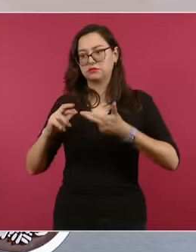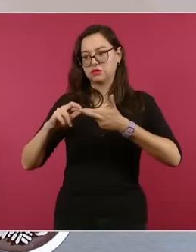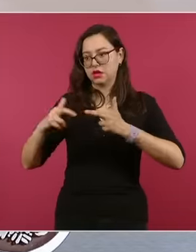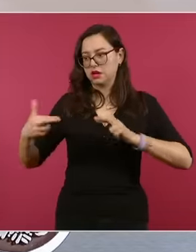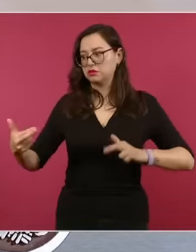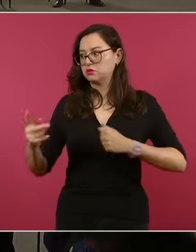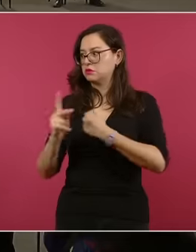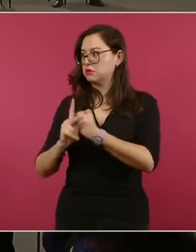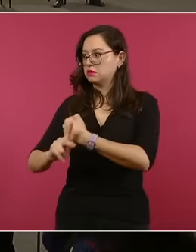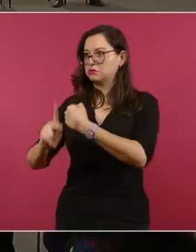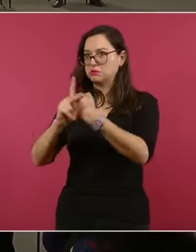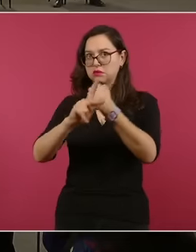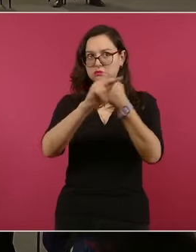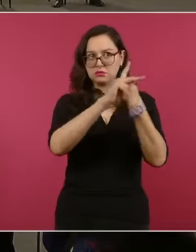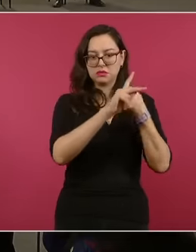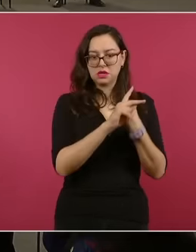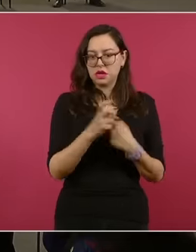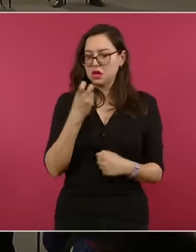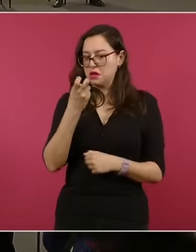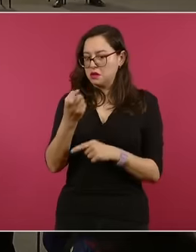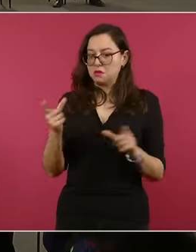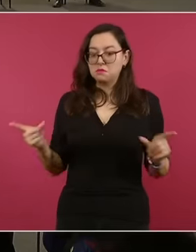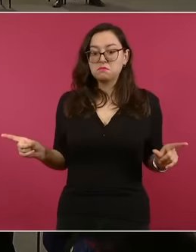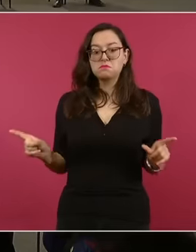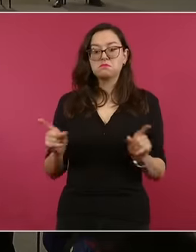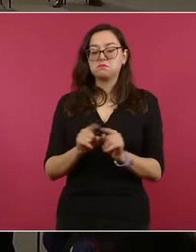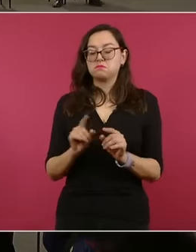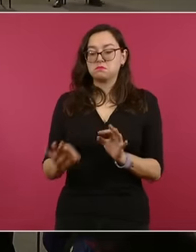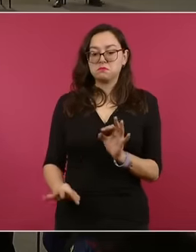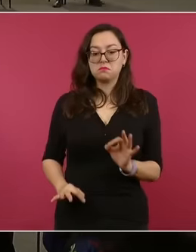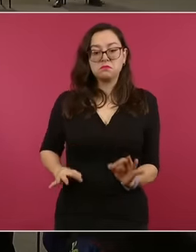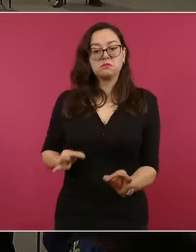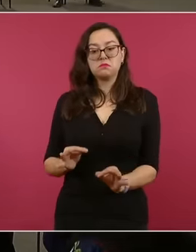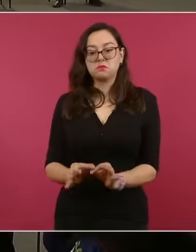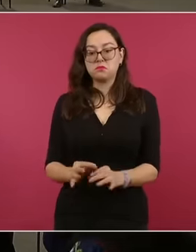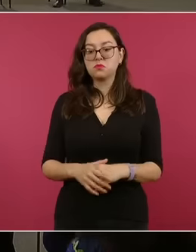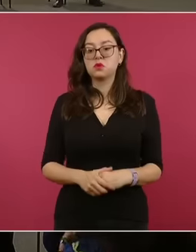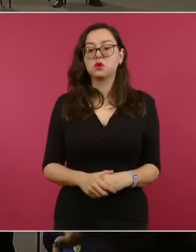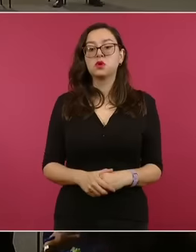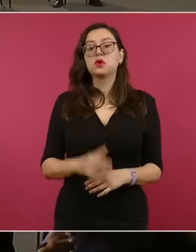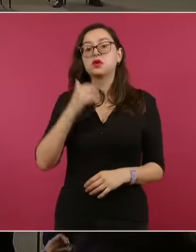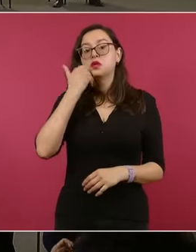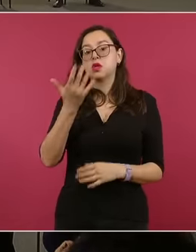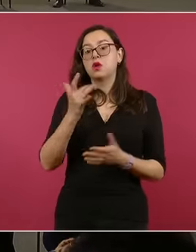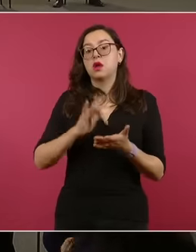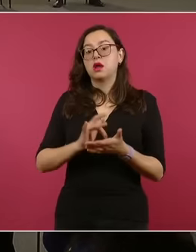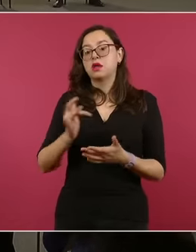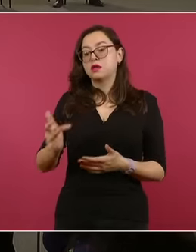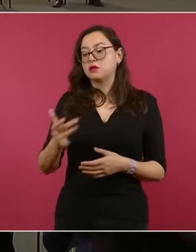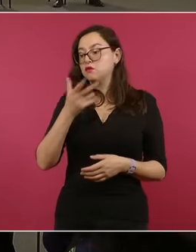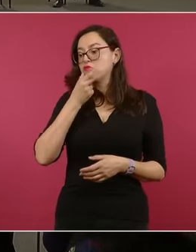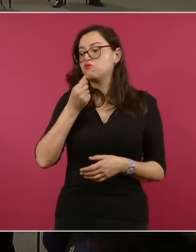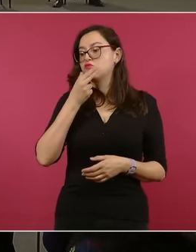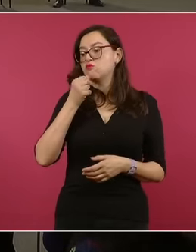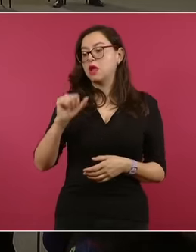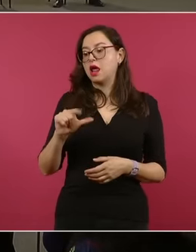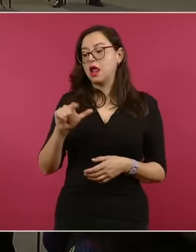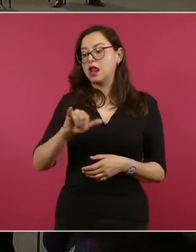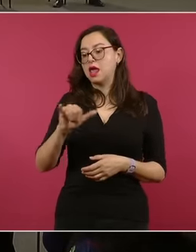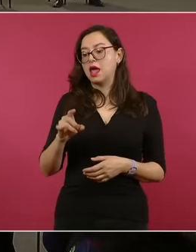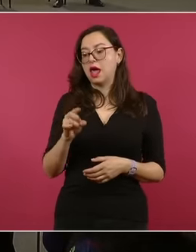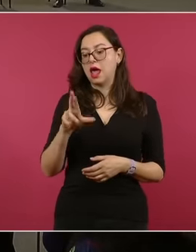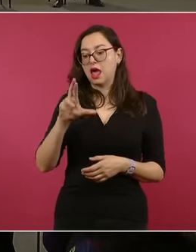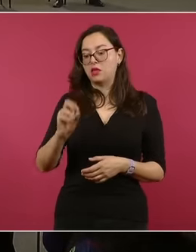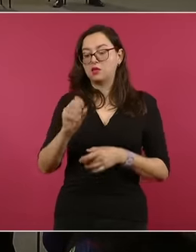entre las naciones. Eso sería cuanto, señor presidente. Yo quiero agradecer a Alejandro Celorio, nuestro consultor jurídico y al equipo